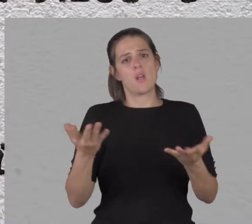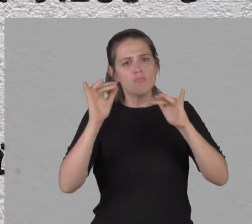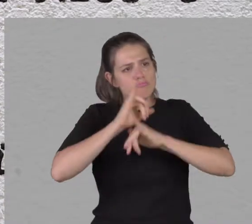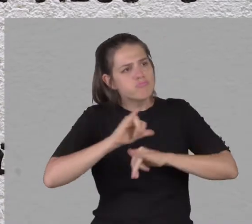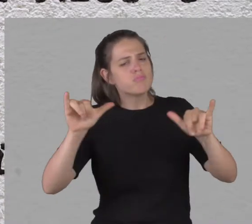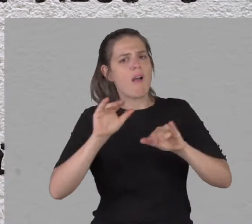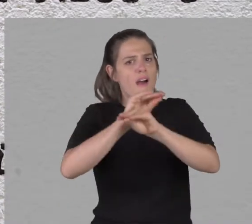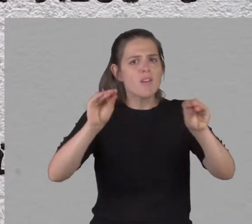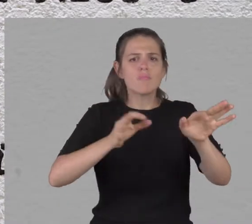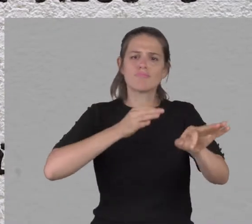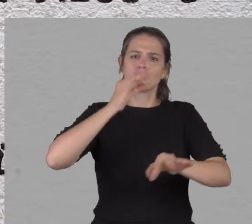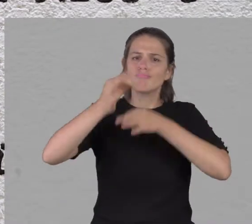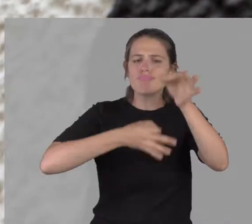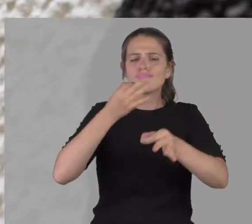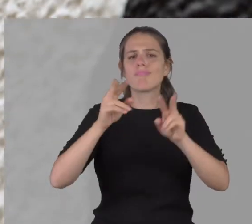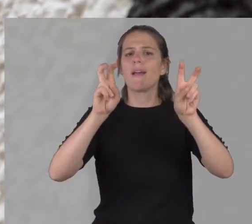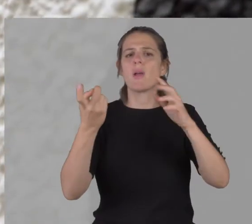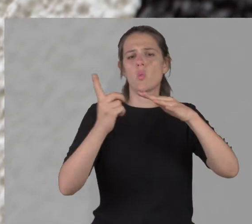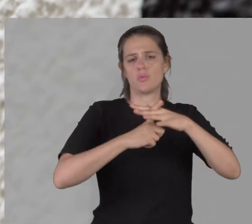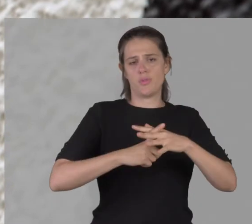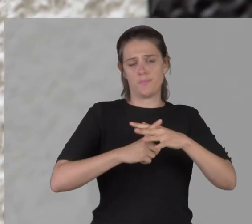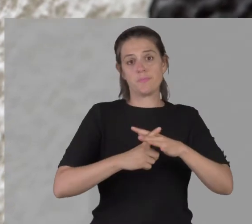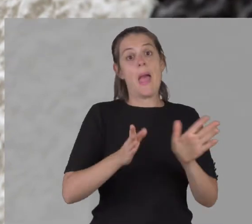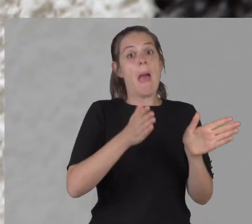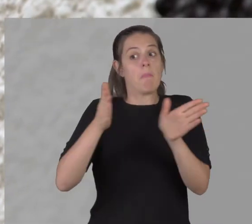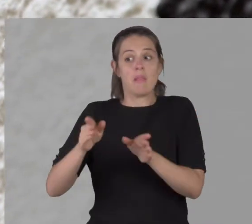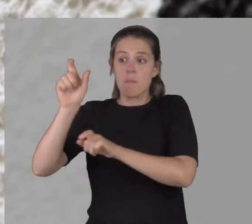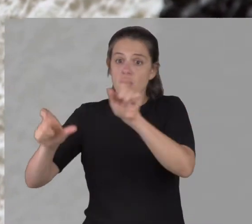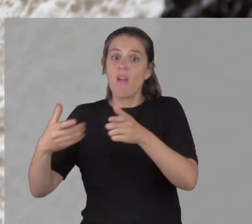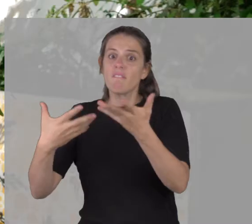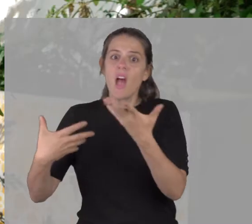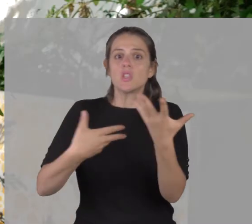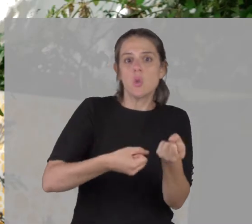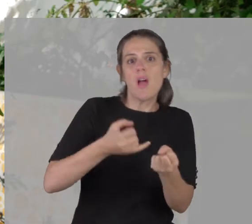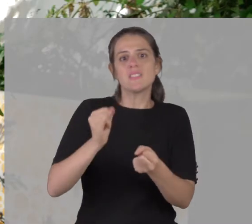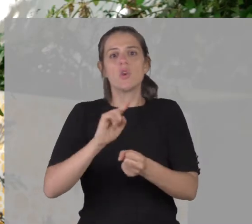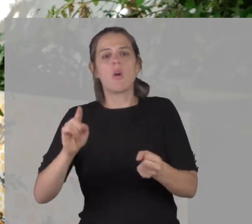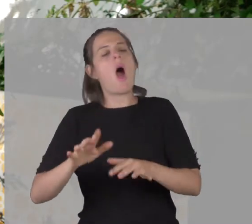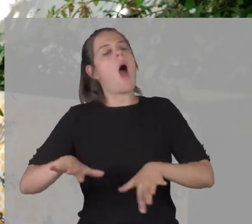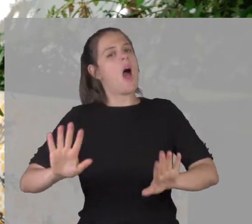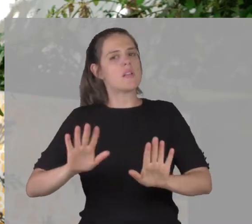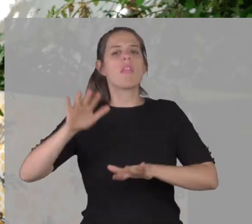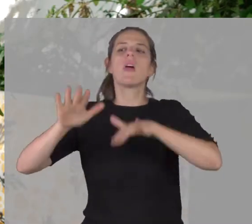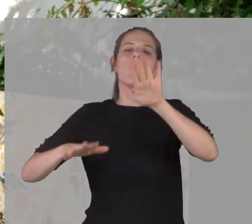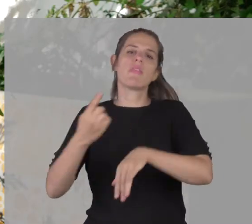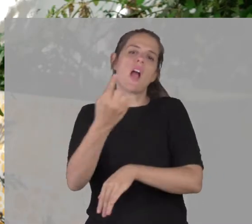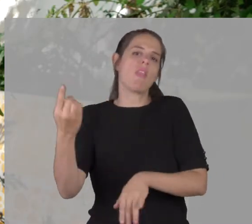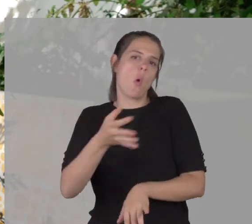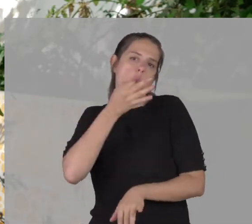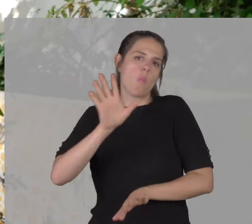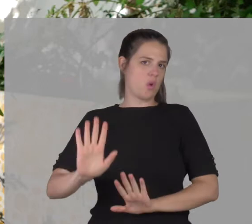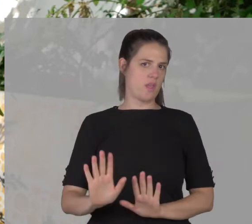por la inclusión. Si la gente quiere ayudar o no, ahí va por cuenta de cada uno.